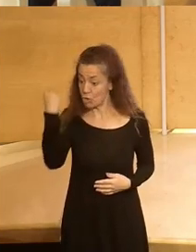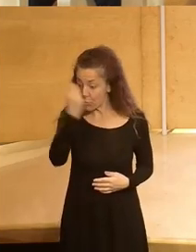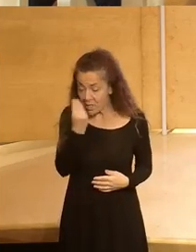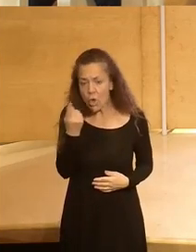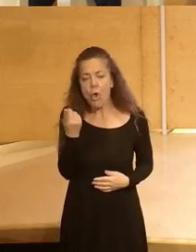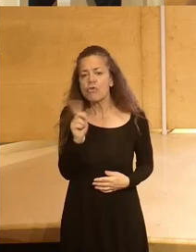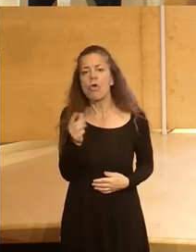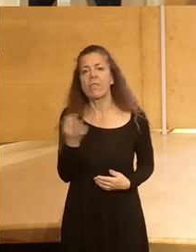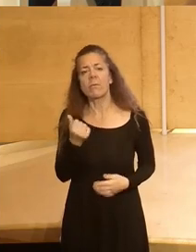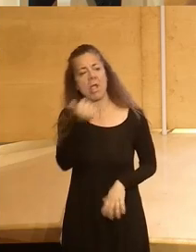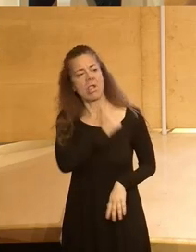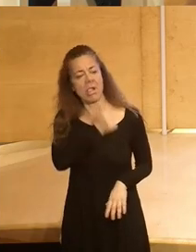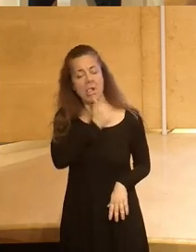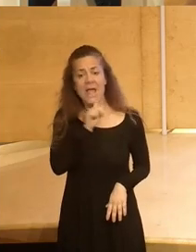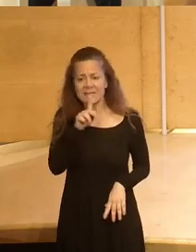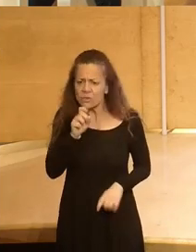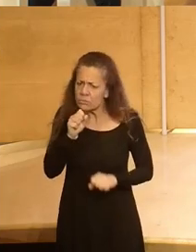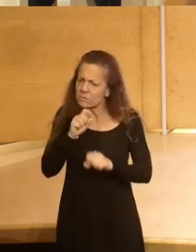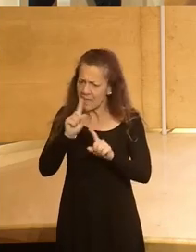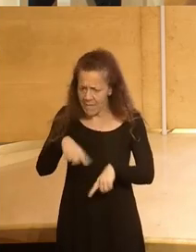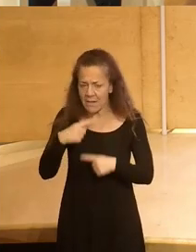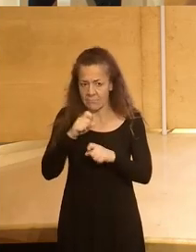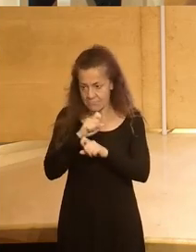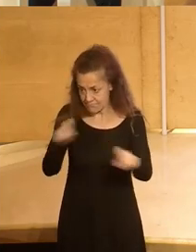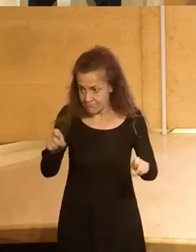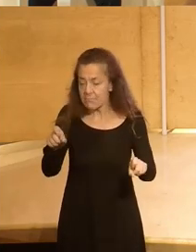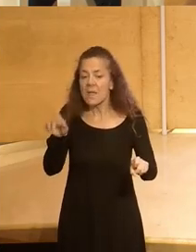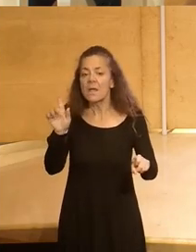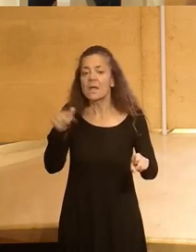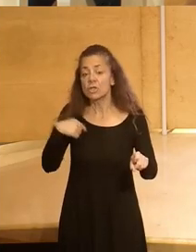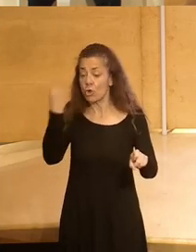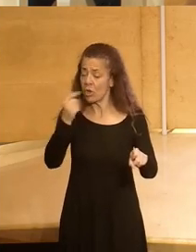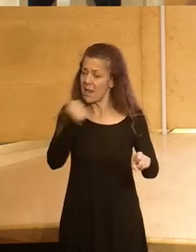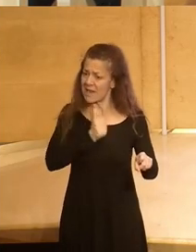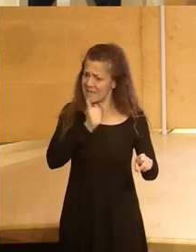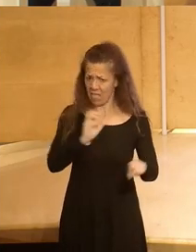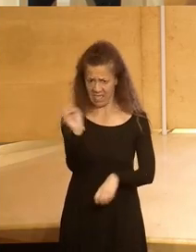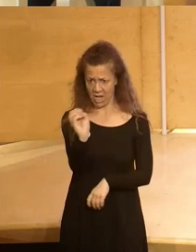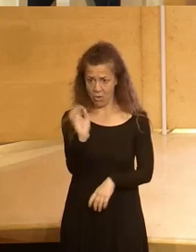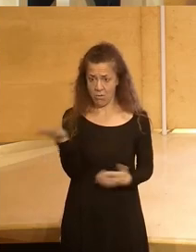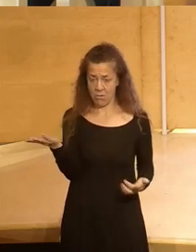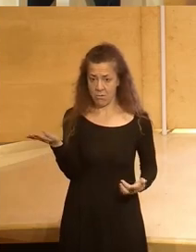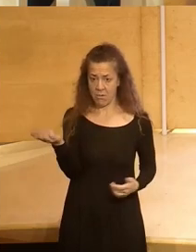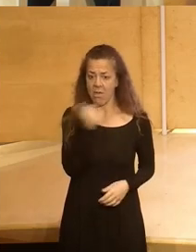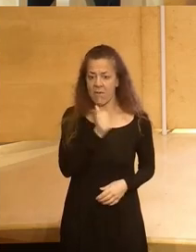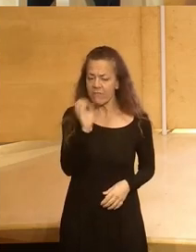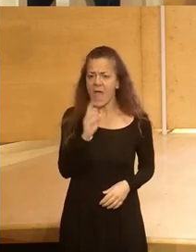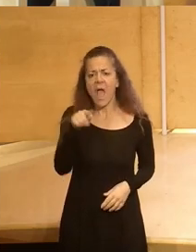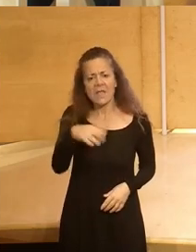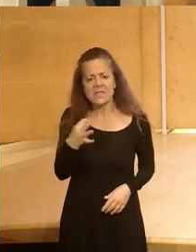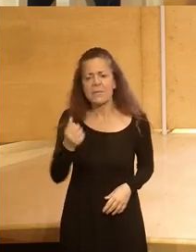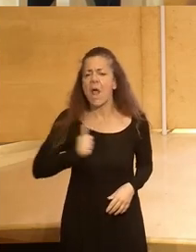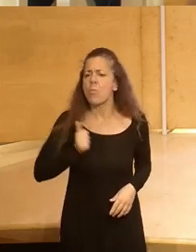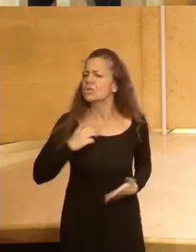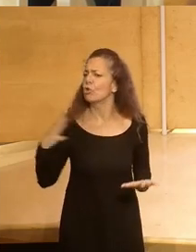tenemos que resignarnos que es otro mensaje que tú has lanzado creo que resignación cero aquí hay que aprovechar todas las